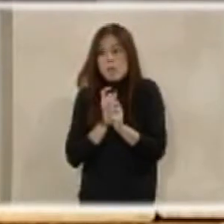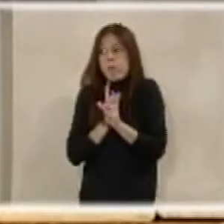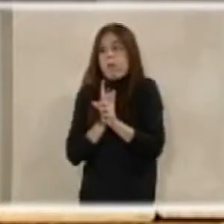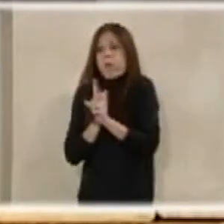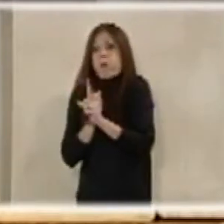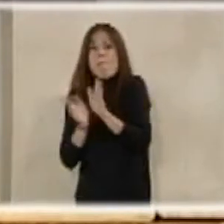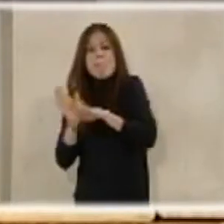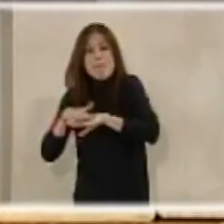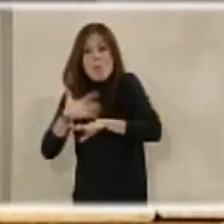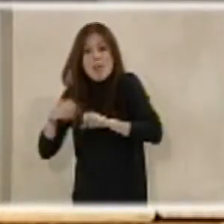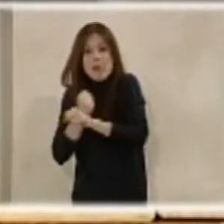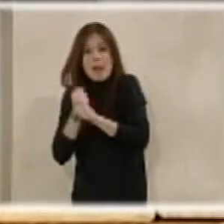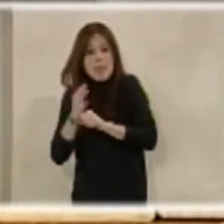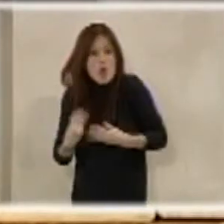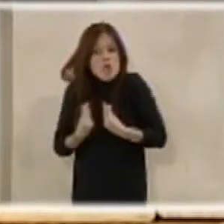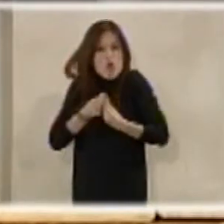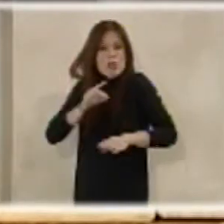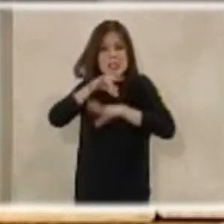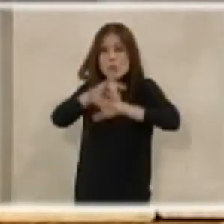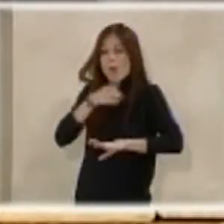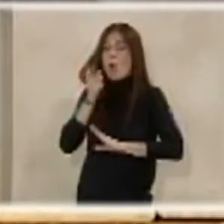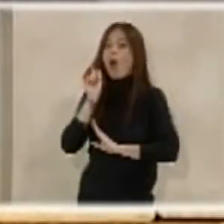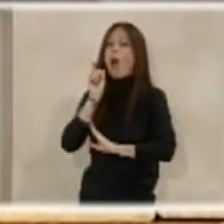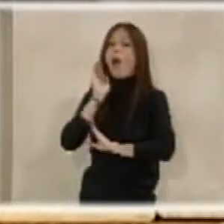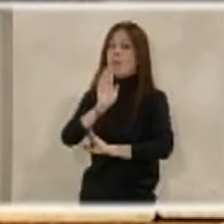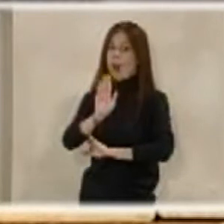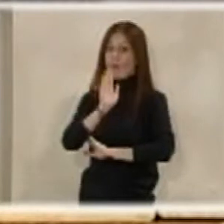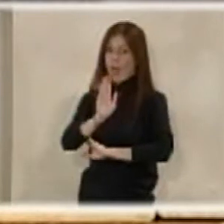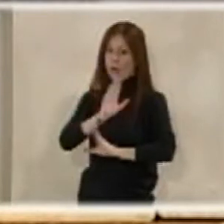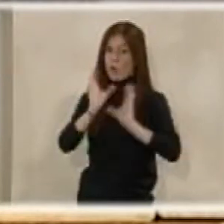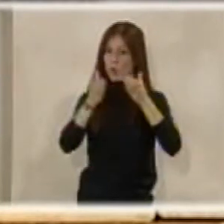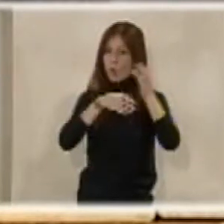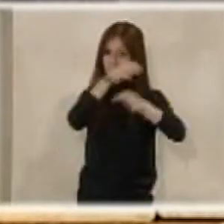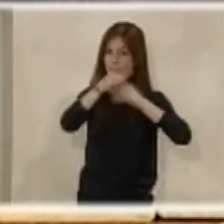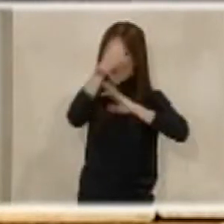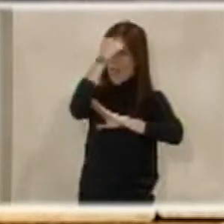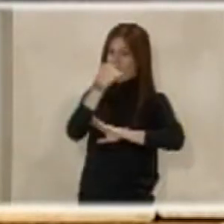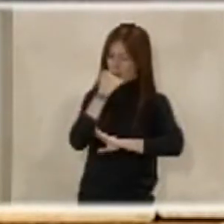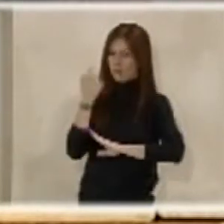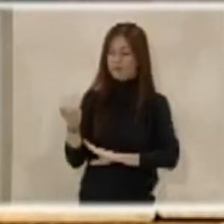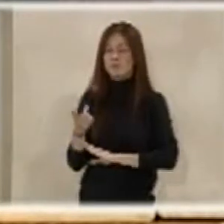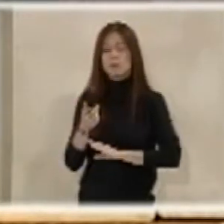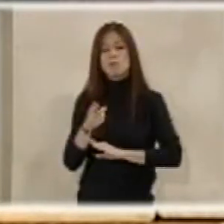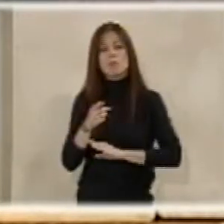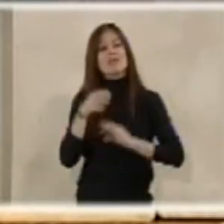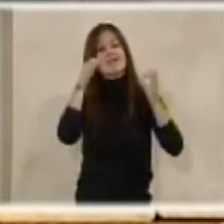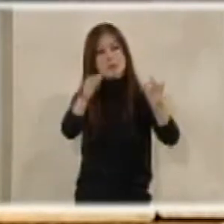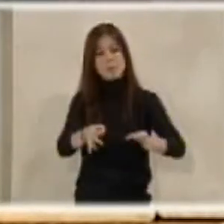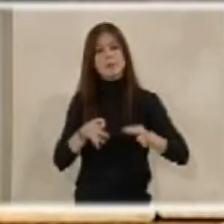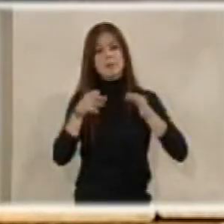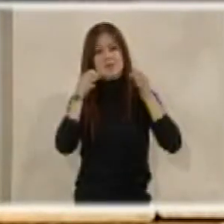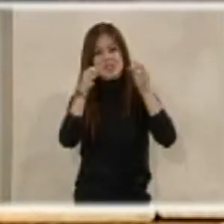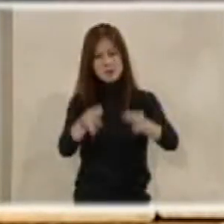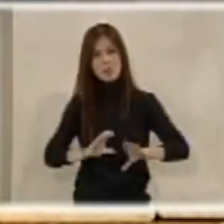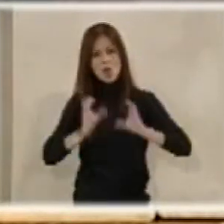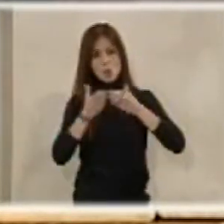poder realizar su trabajo, puesto que estaban amenazados por la banda terrorista ETA. Siempre, siempre,